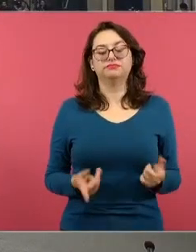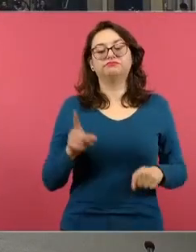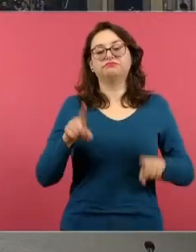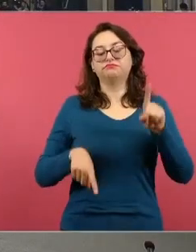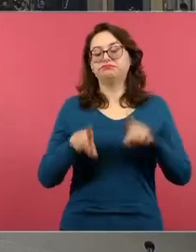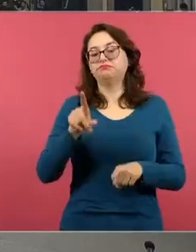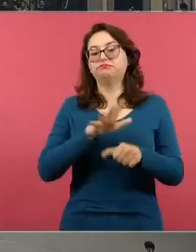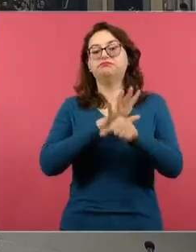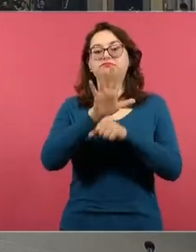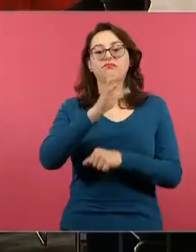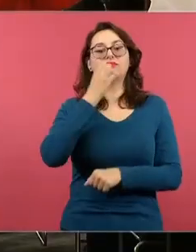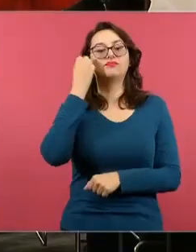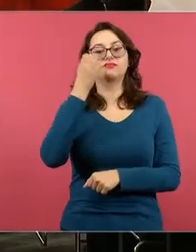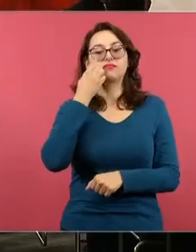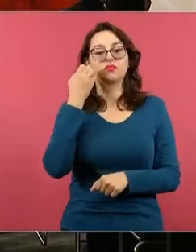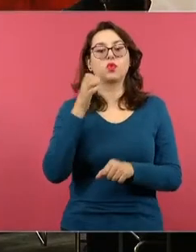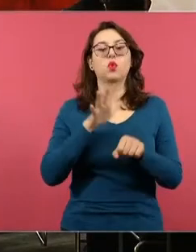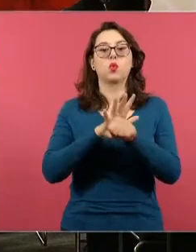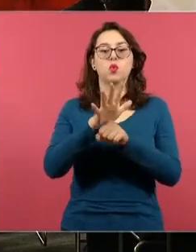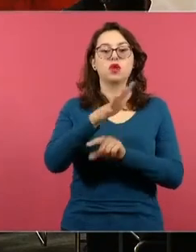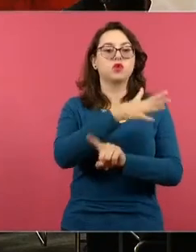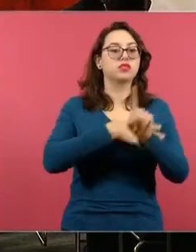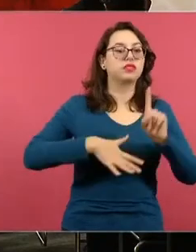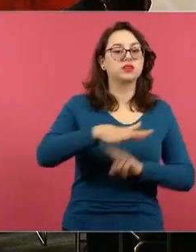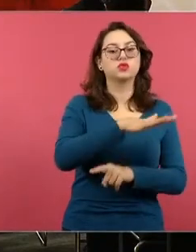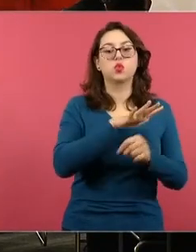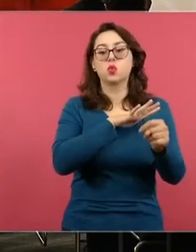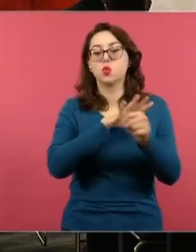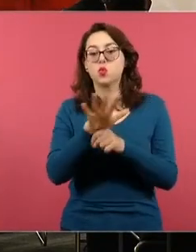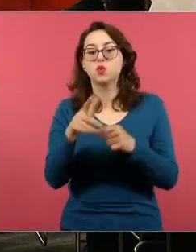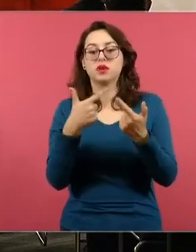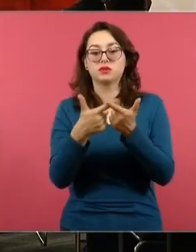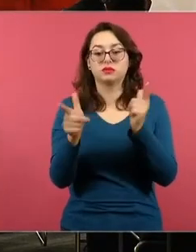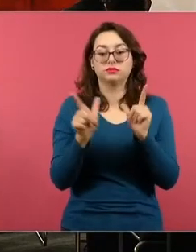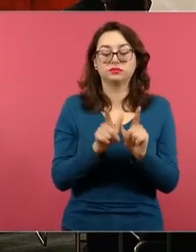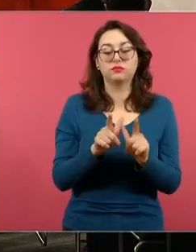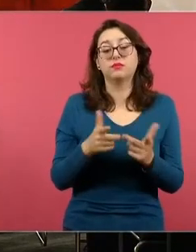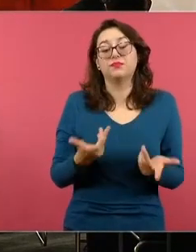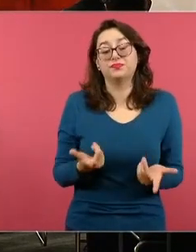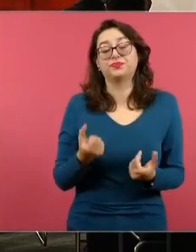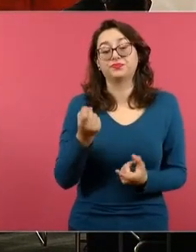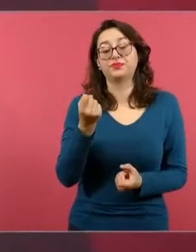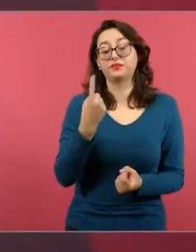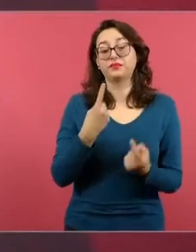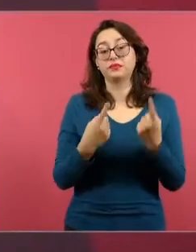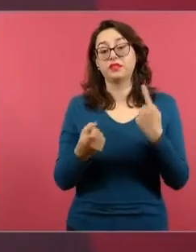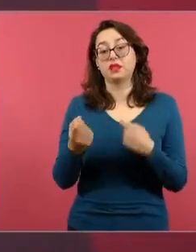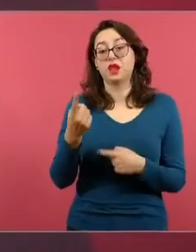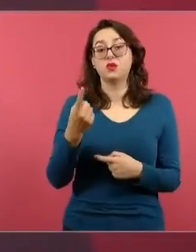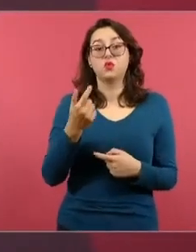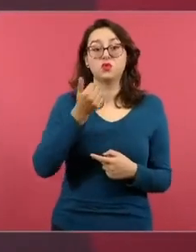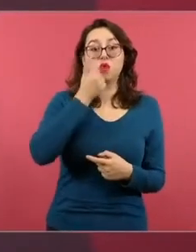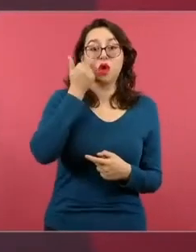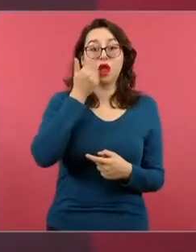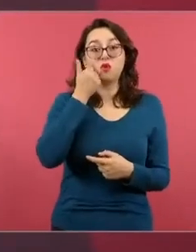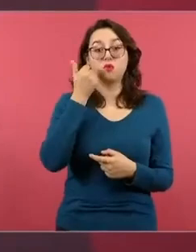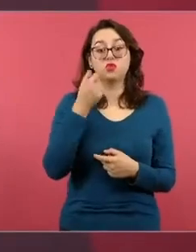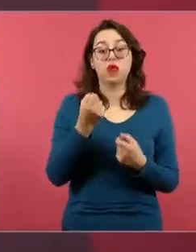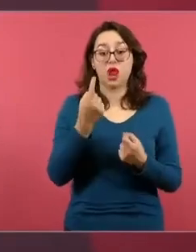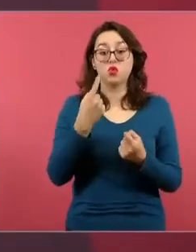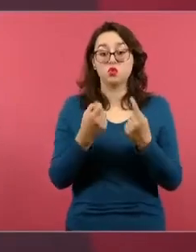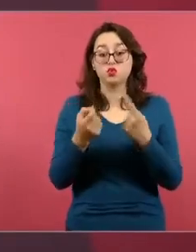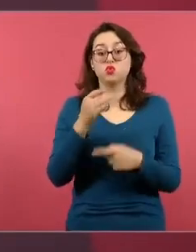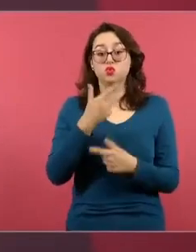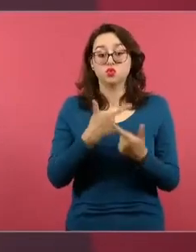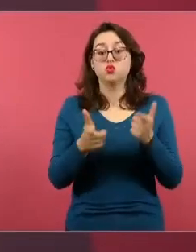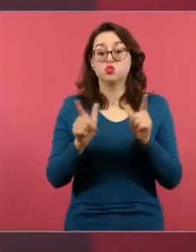de la escuela del mismo grupo habrá grupos donde haya más condiciones de desarrollar este tipo de proyectos